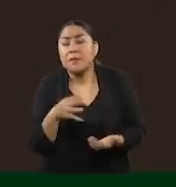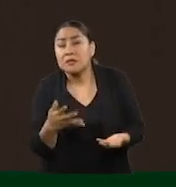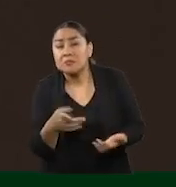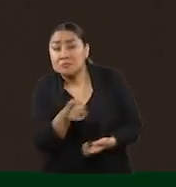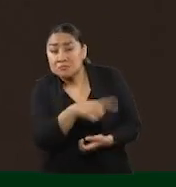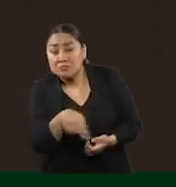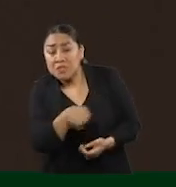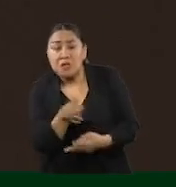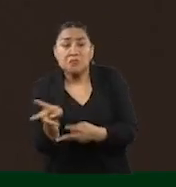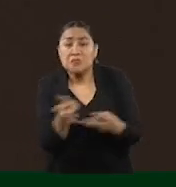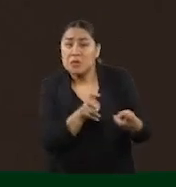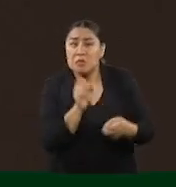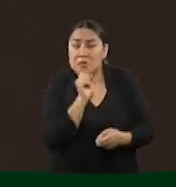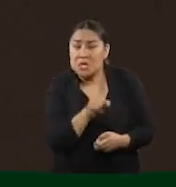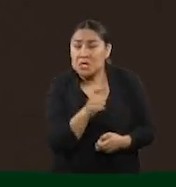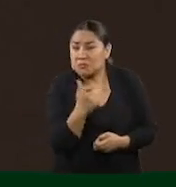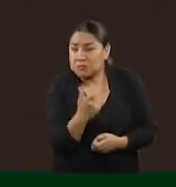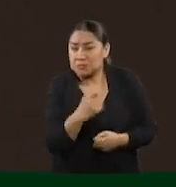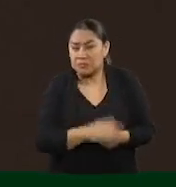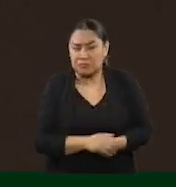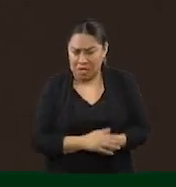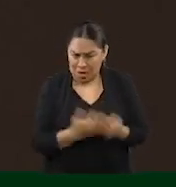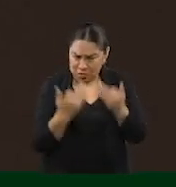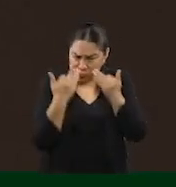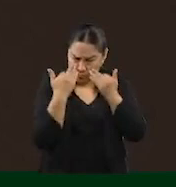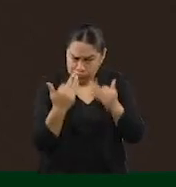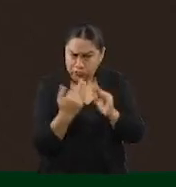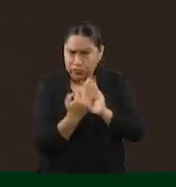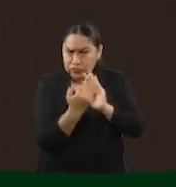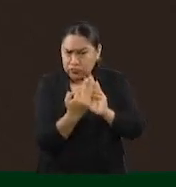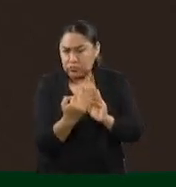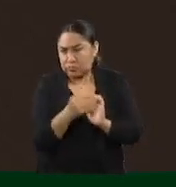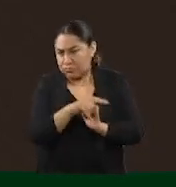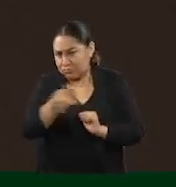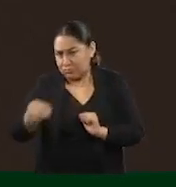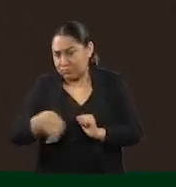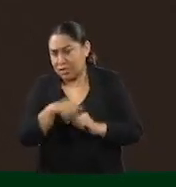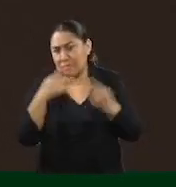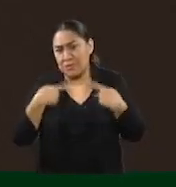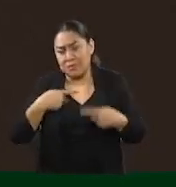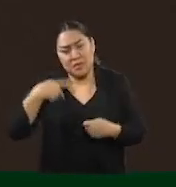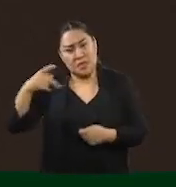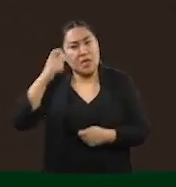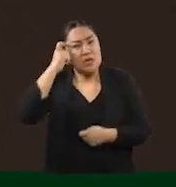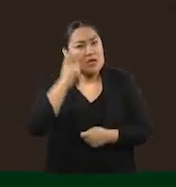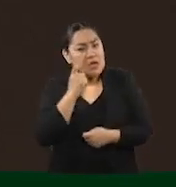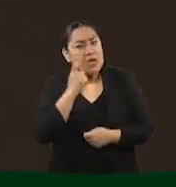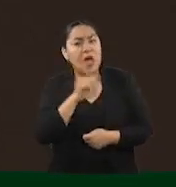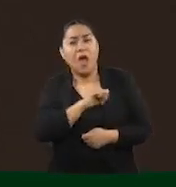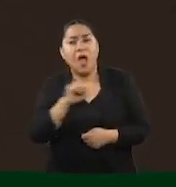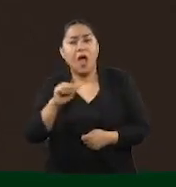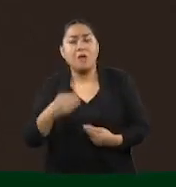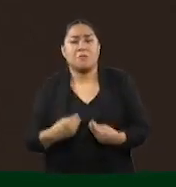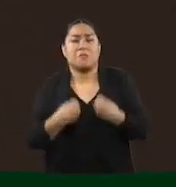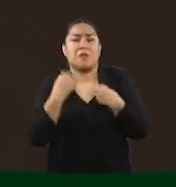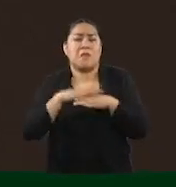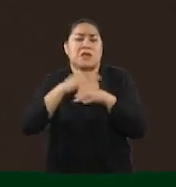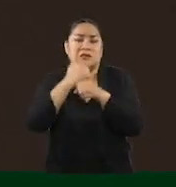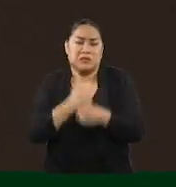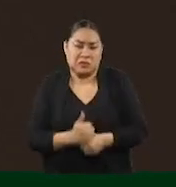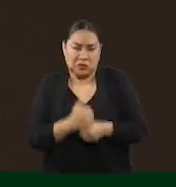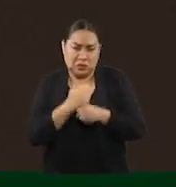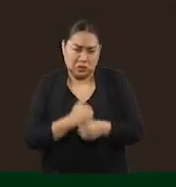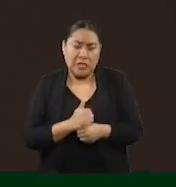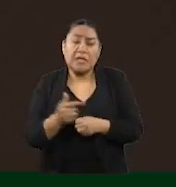robaron. Digan de frente al Asia los cientos de guerrerenses de colonias marginales que se colocan